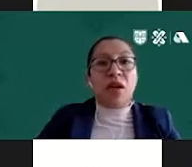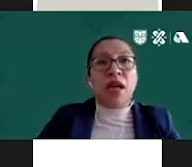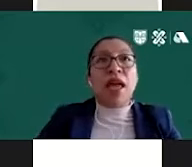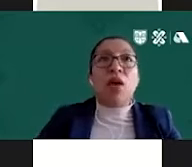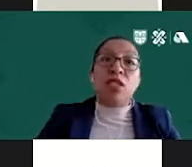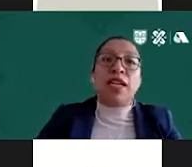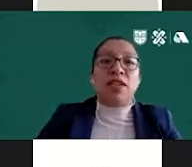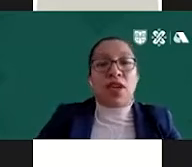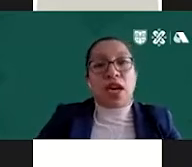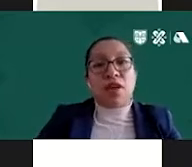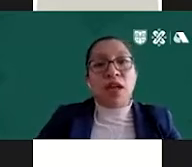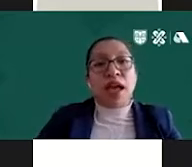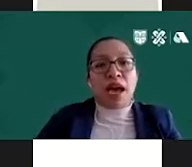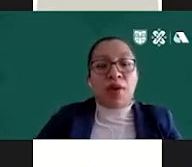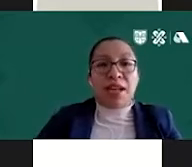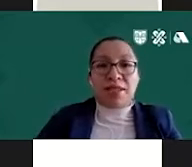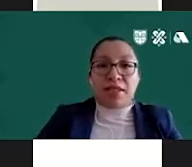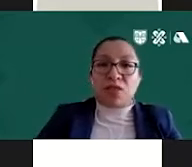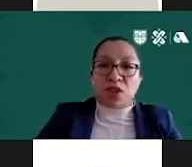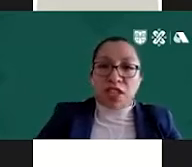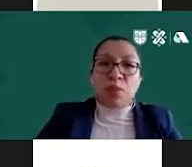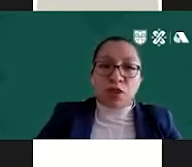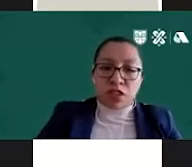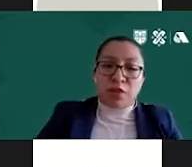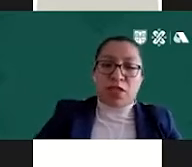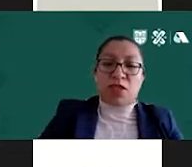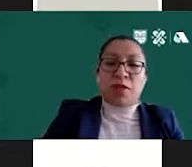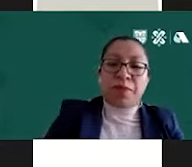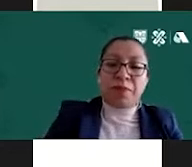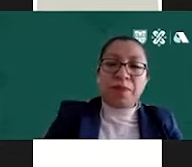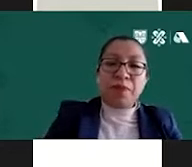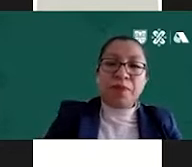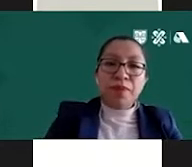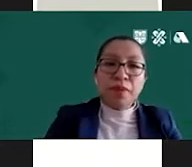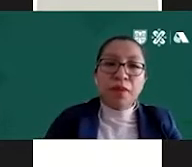generaron o se clasificaron ahora las instituciones por servicios.